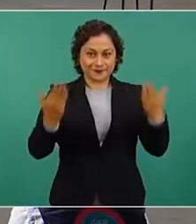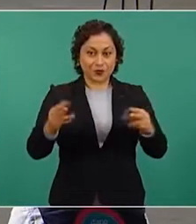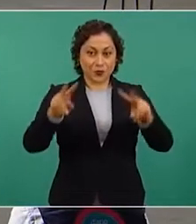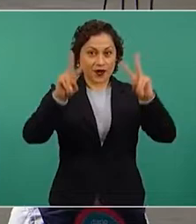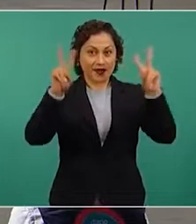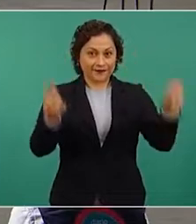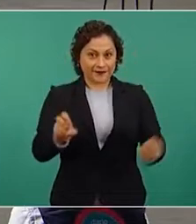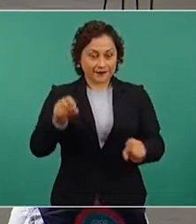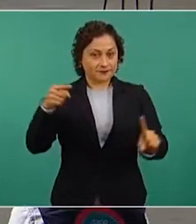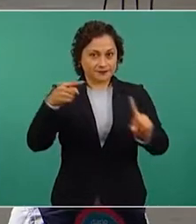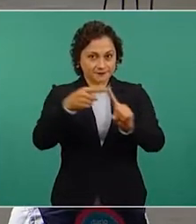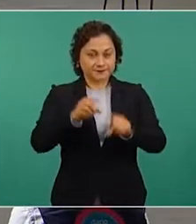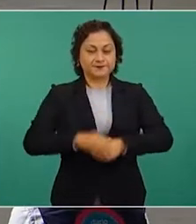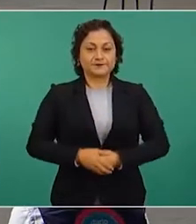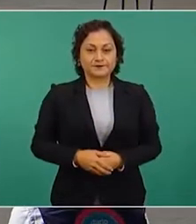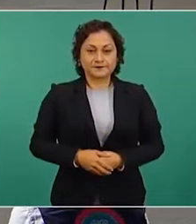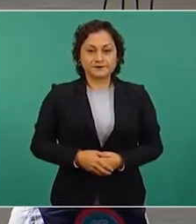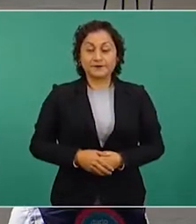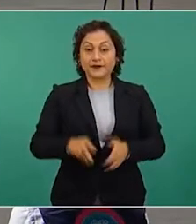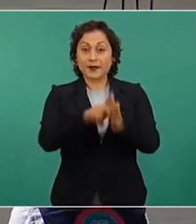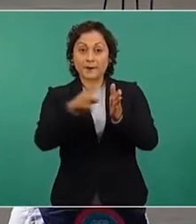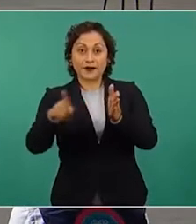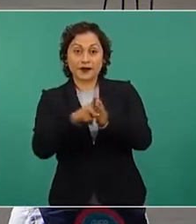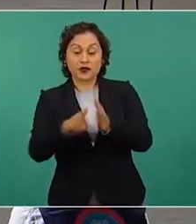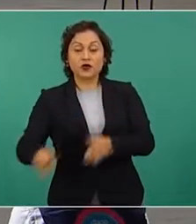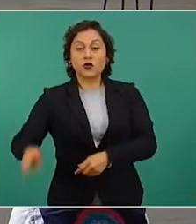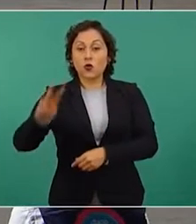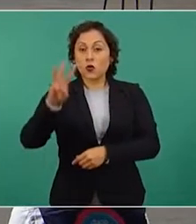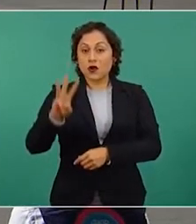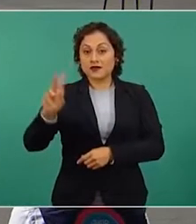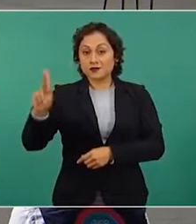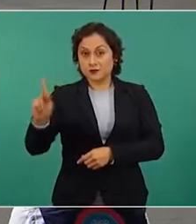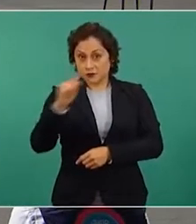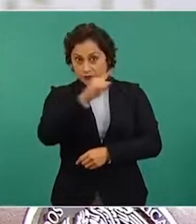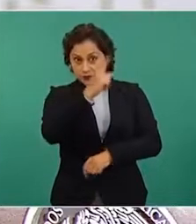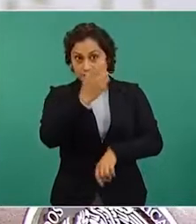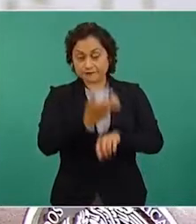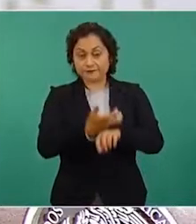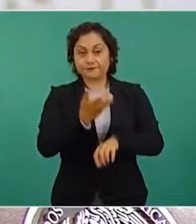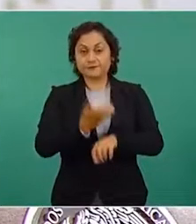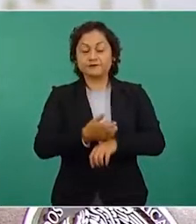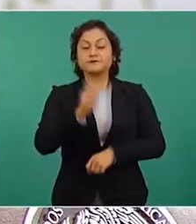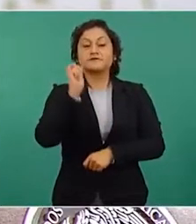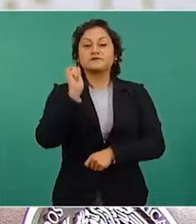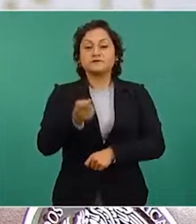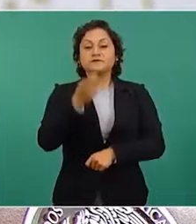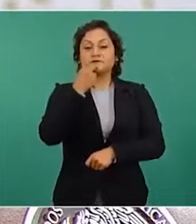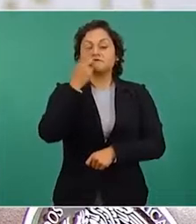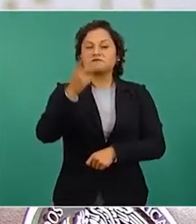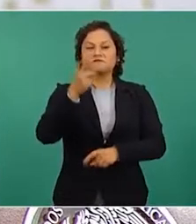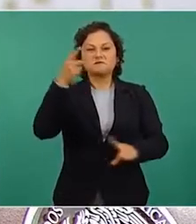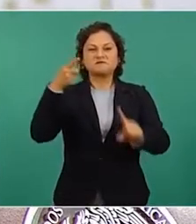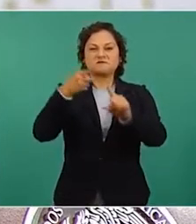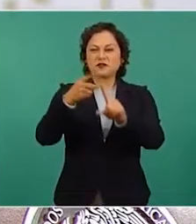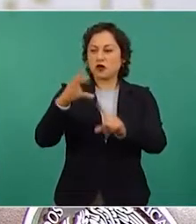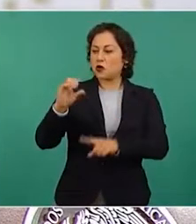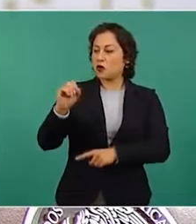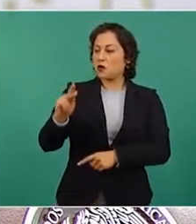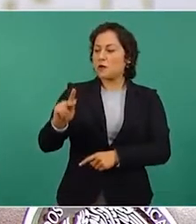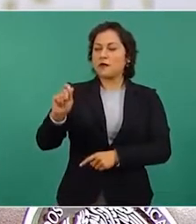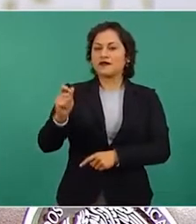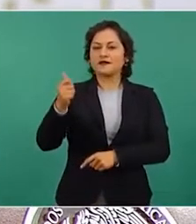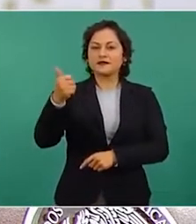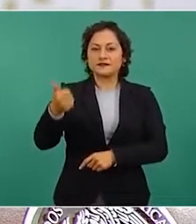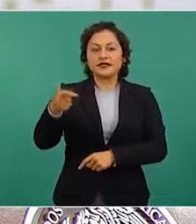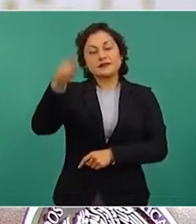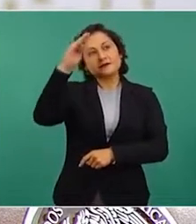The Washington Post difunde artículo para señalar que mientras la COP26 busca la salida del carbón,